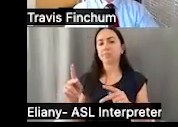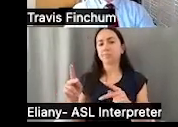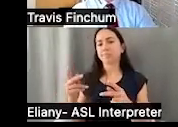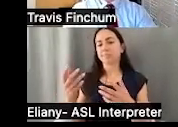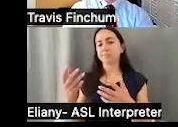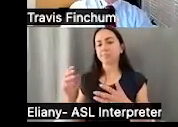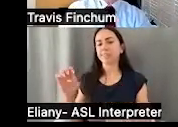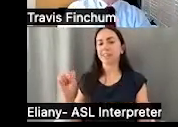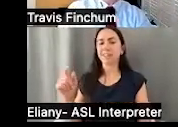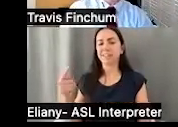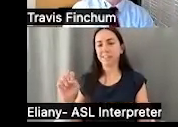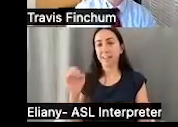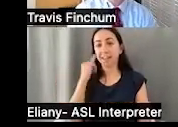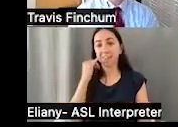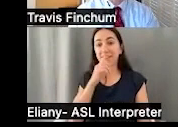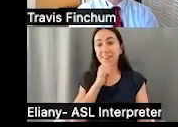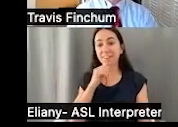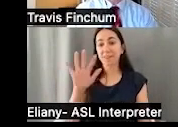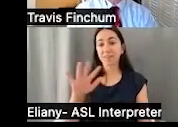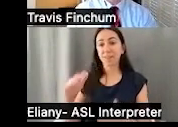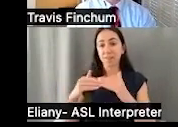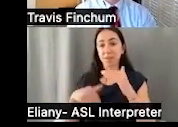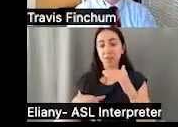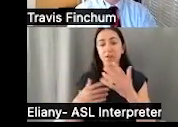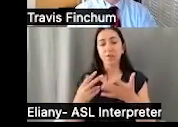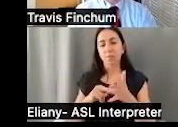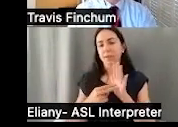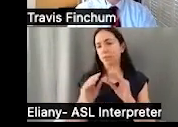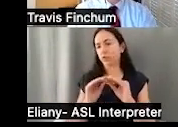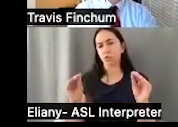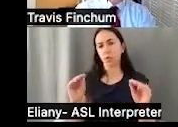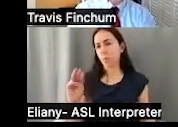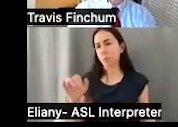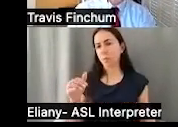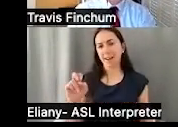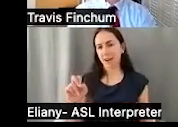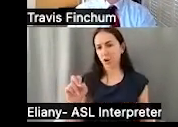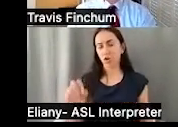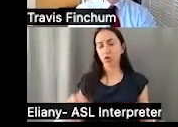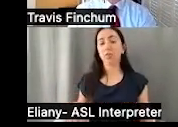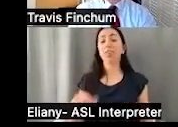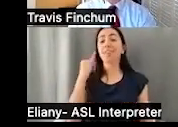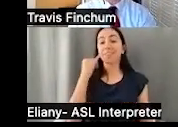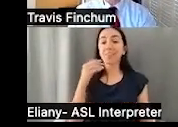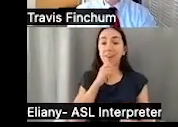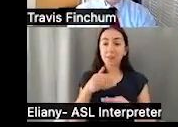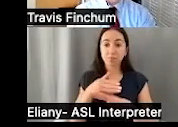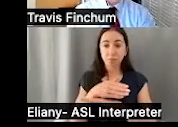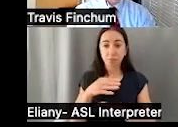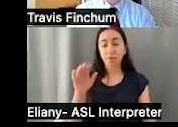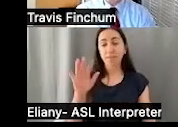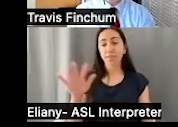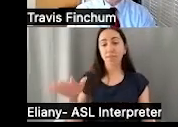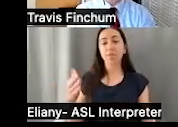fondos al patrimonio del beneficiario. Pero si tienen menos de 55 años, no va a haber ningún tipo de embargo de Medicaid. Si tienen más de